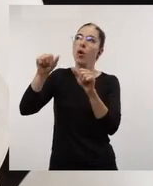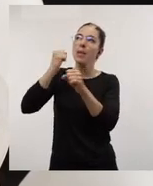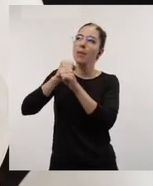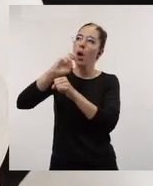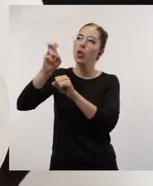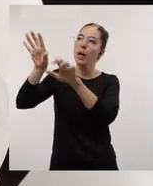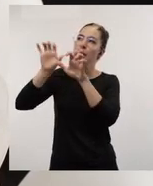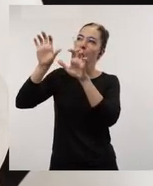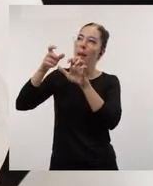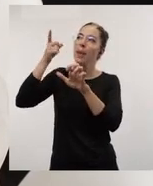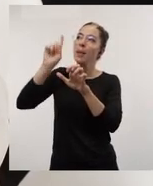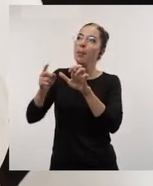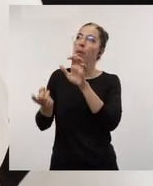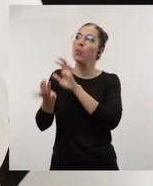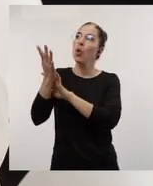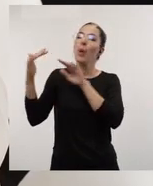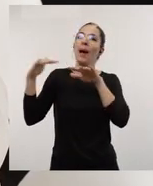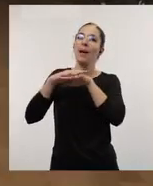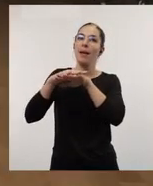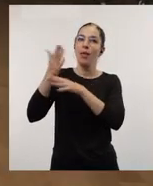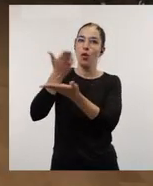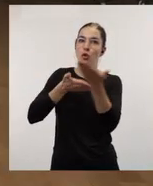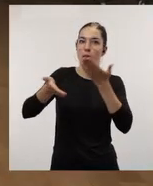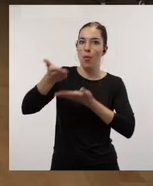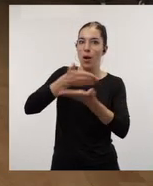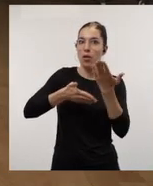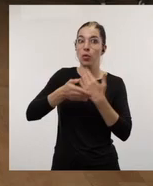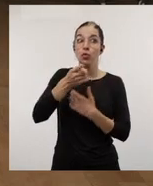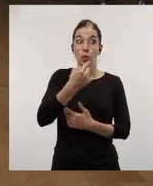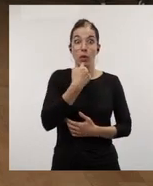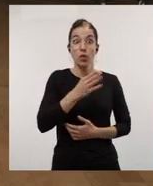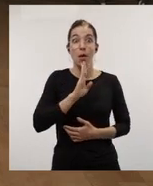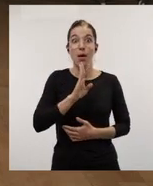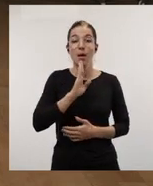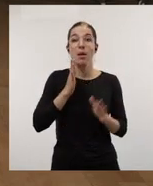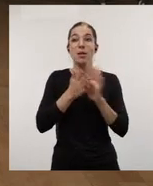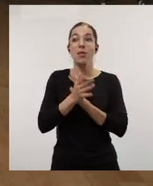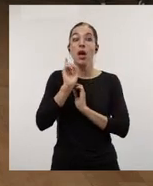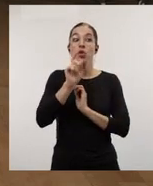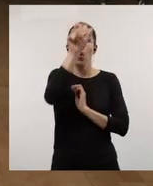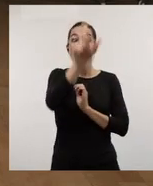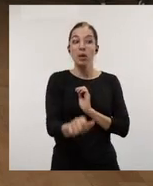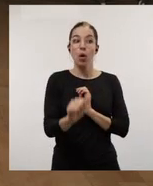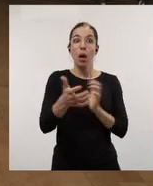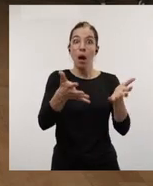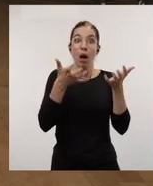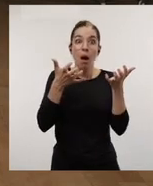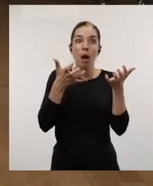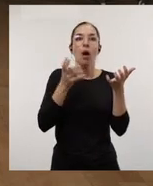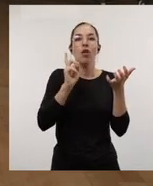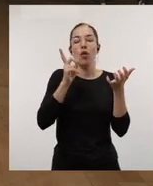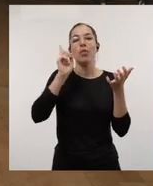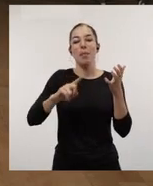trabajar, pero sobre todo genera una red de colaboraciones que tú lo has apuntado antes, no solo le va a enriquecer a él, sino que va a